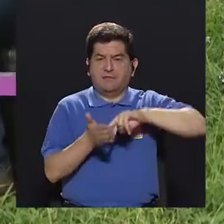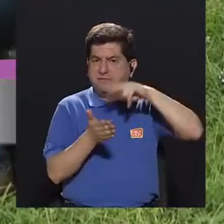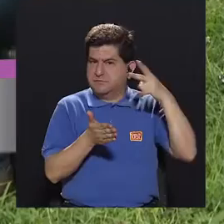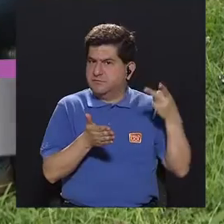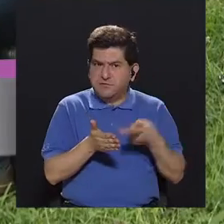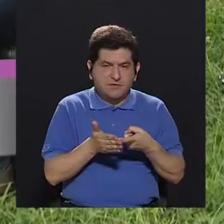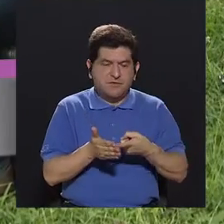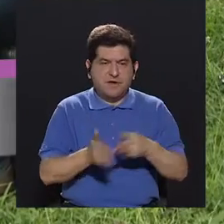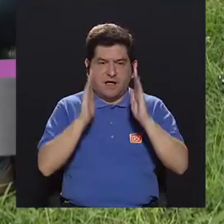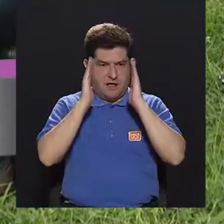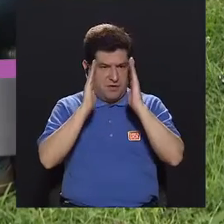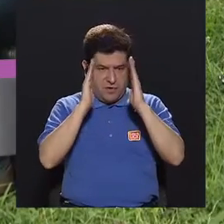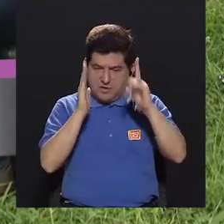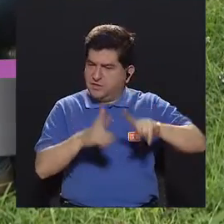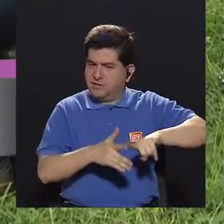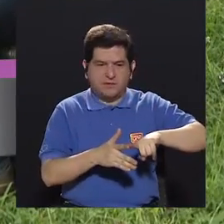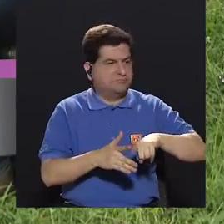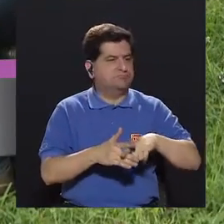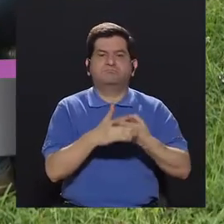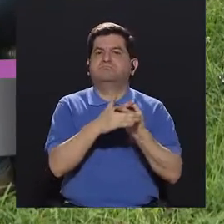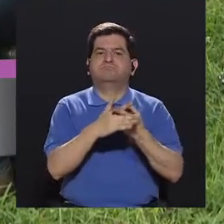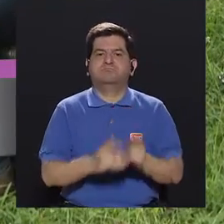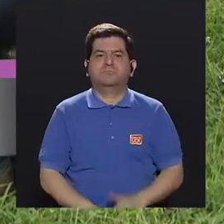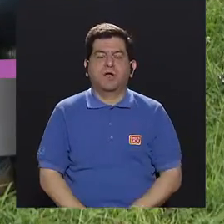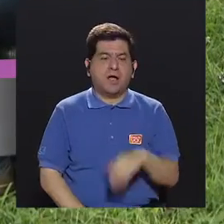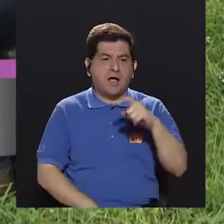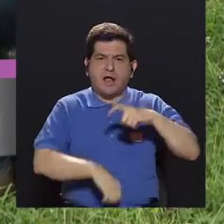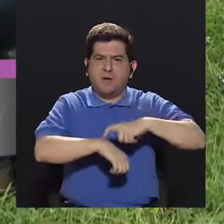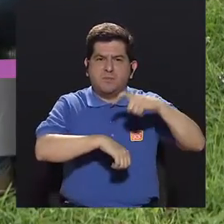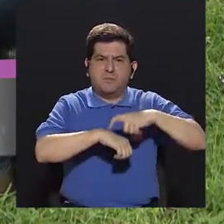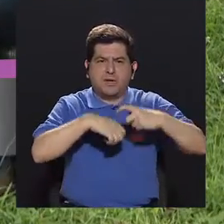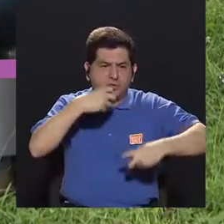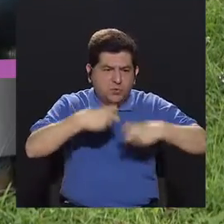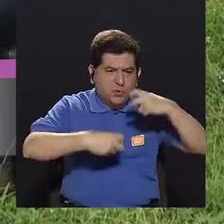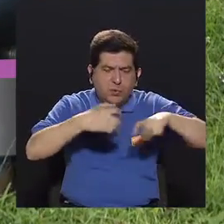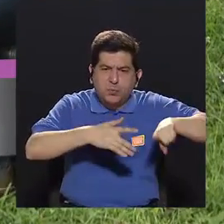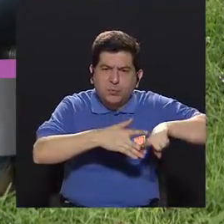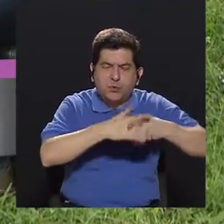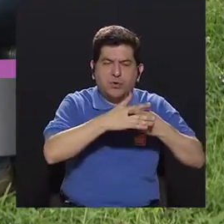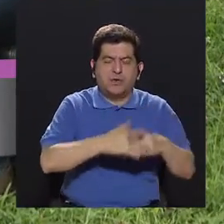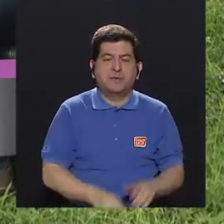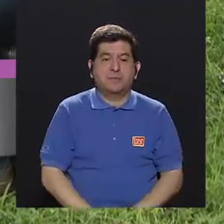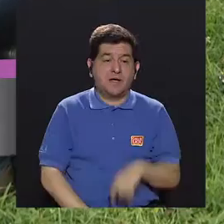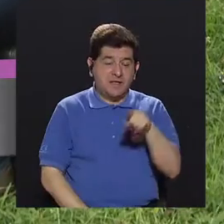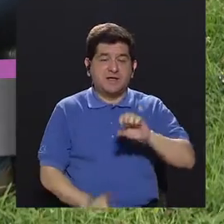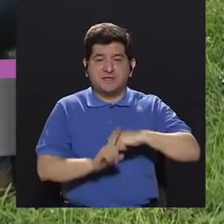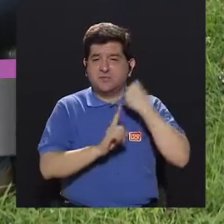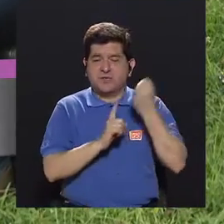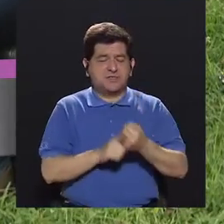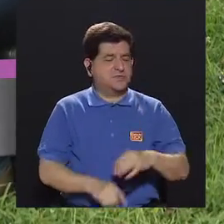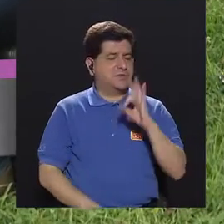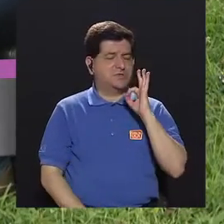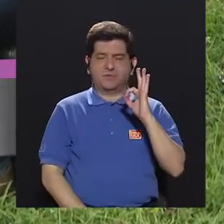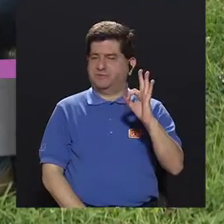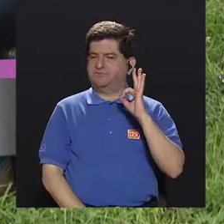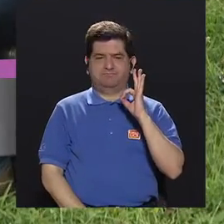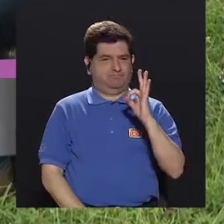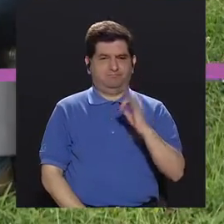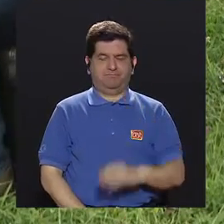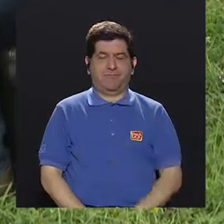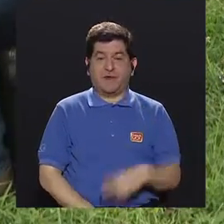es porque realmente no escuchamos al inicio que empezó el malestar. Y por eso se llama malestar, no estar bien.